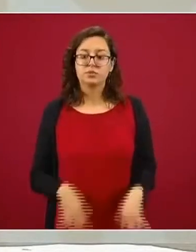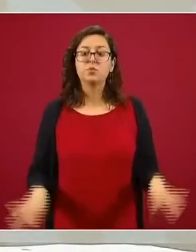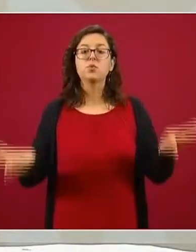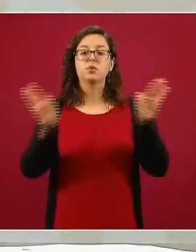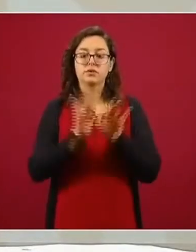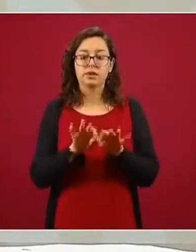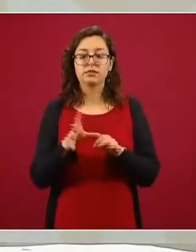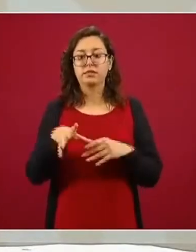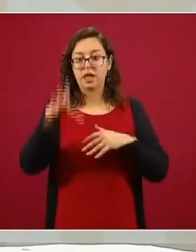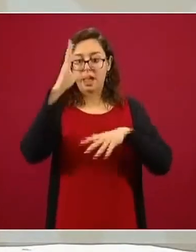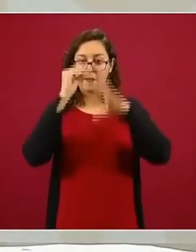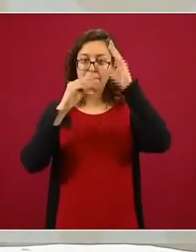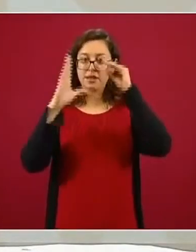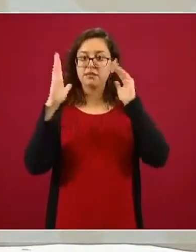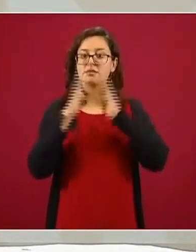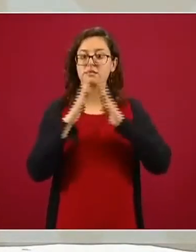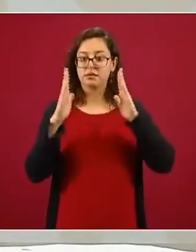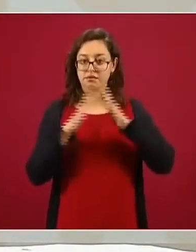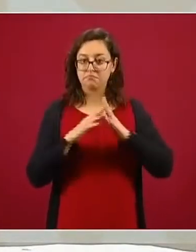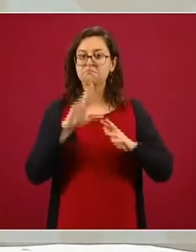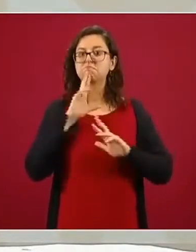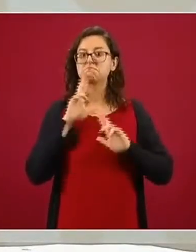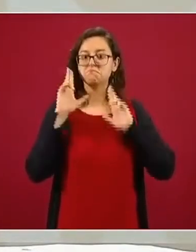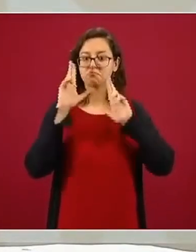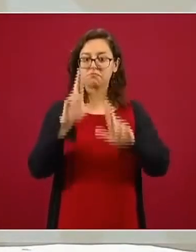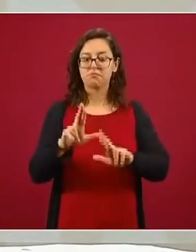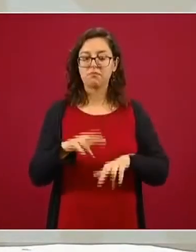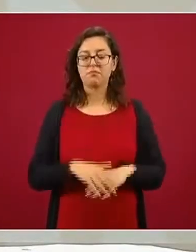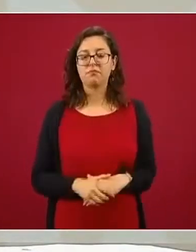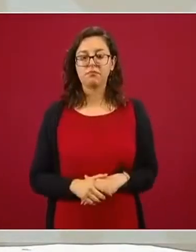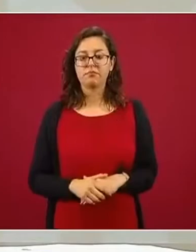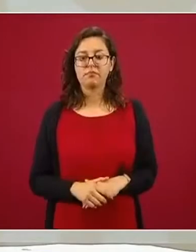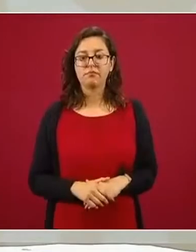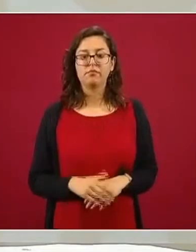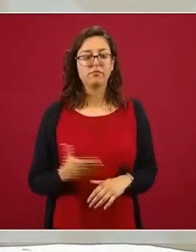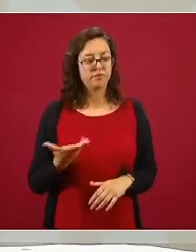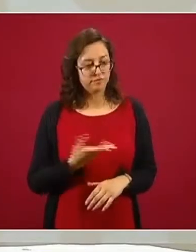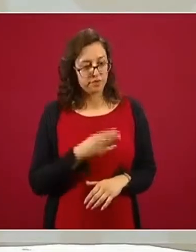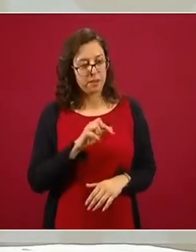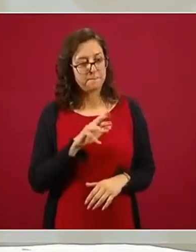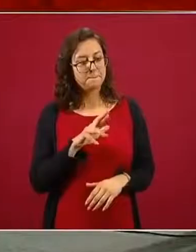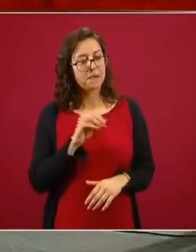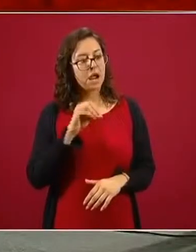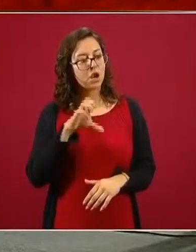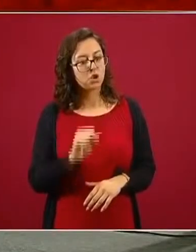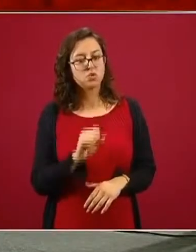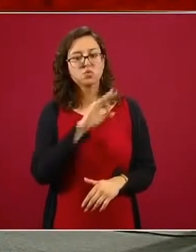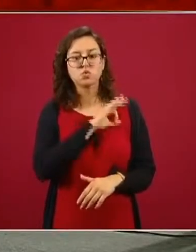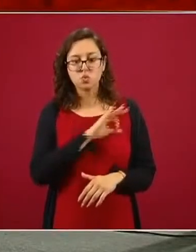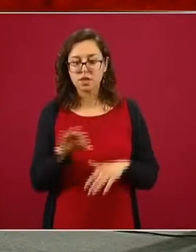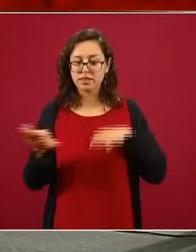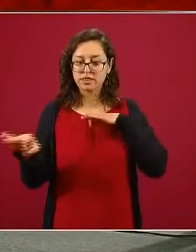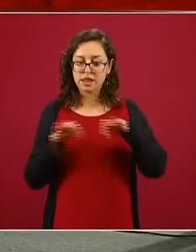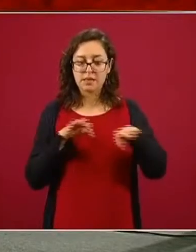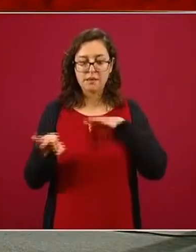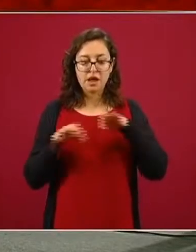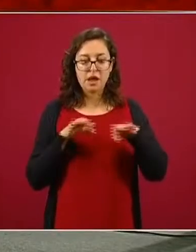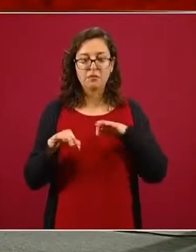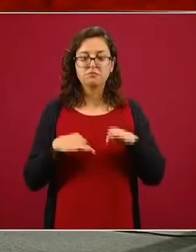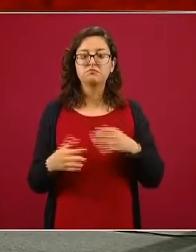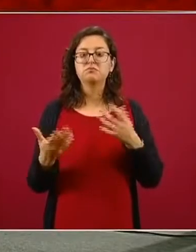Aprende en Casa. De hecho, le voy a pedir a Marcos que nos trabaje precisamente una